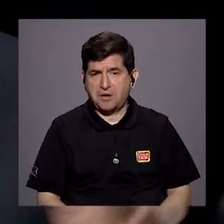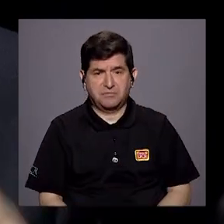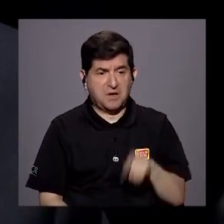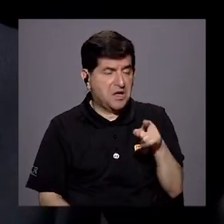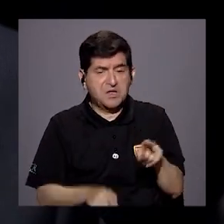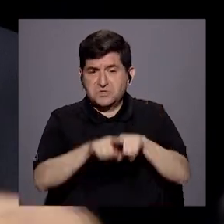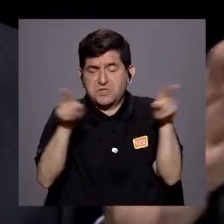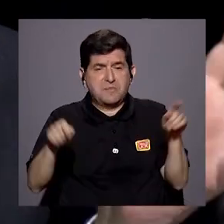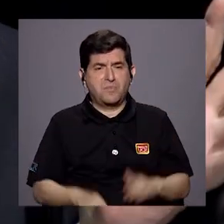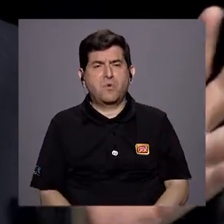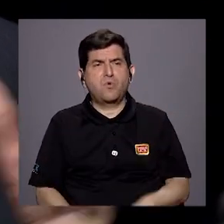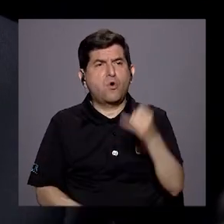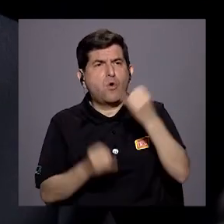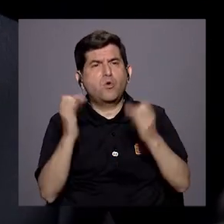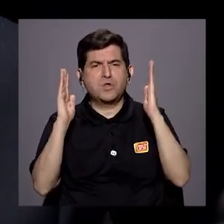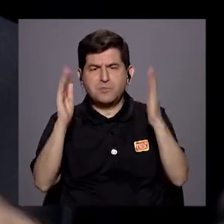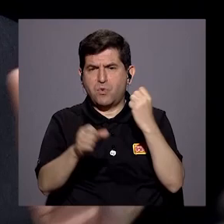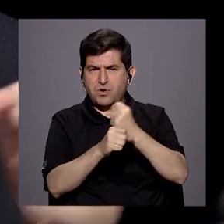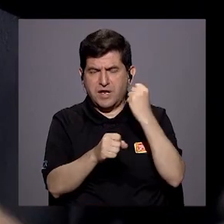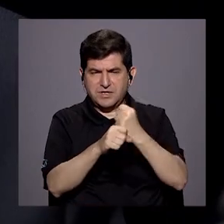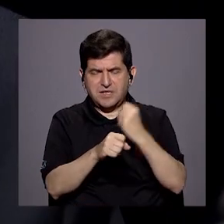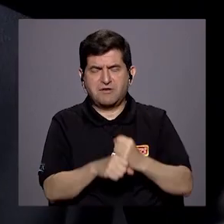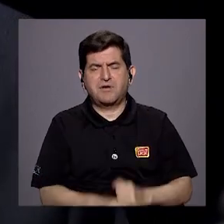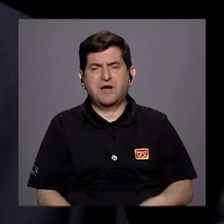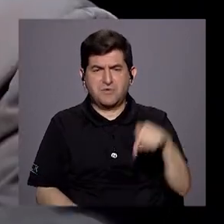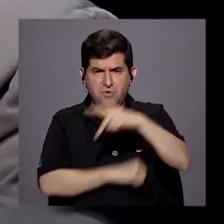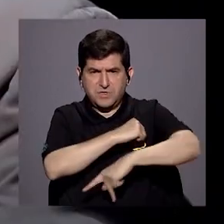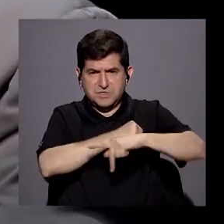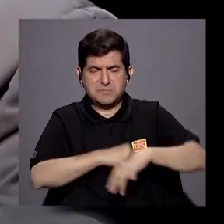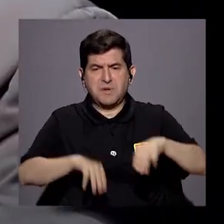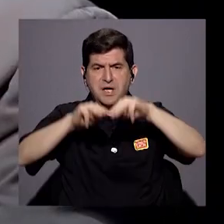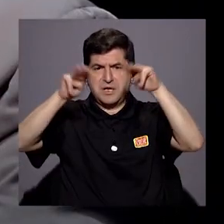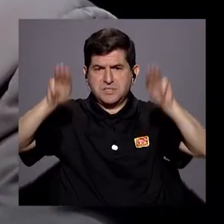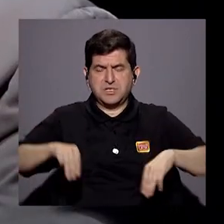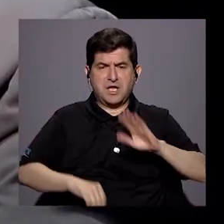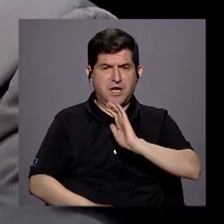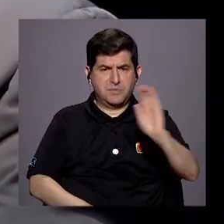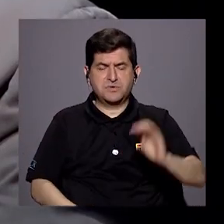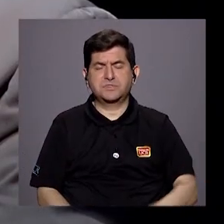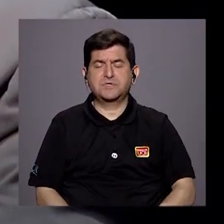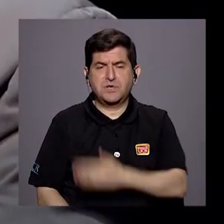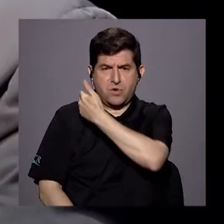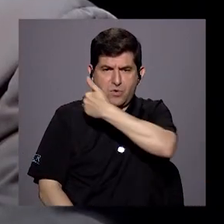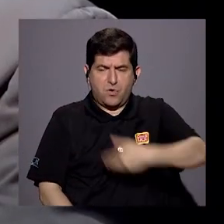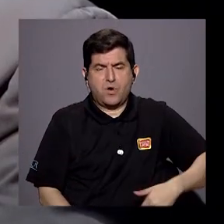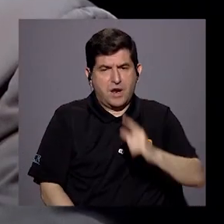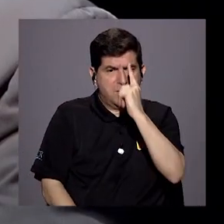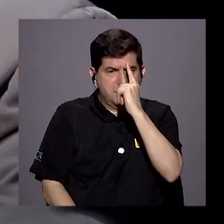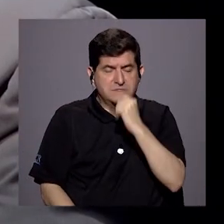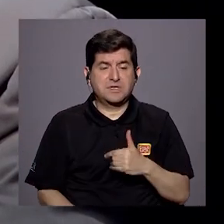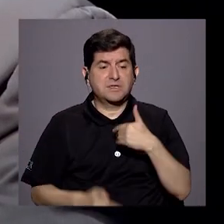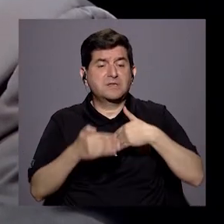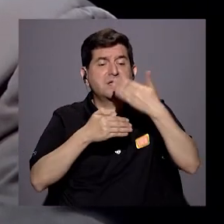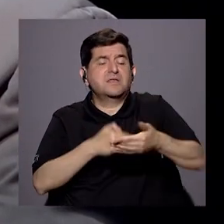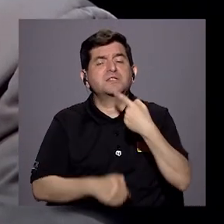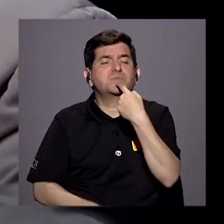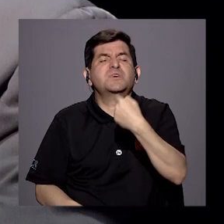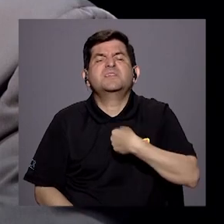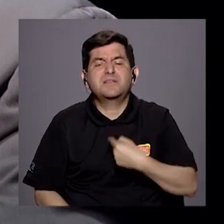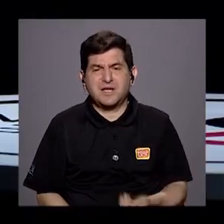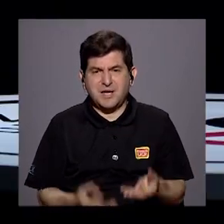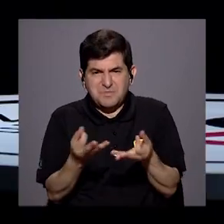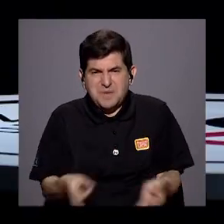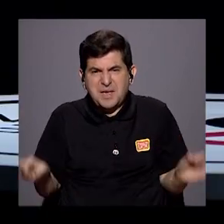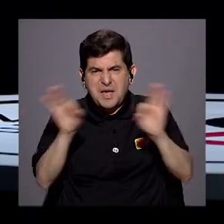Ni siquiera en eso. La última gran obra que hizo este país fue el uso de los niños en la administración del presidente Calderón. Tenga adelante, dígame usted que obra